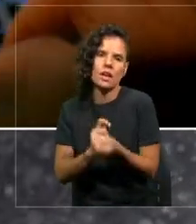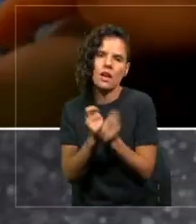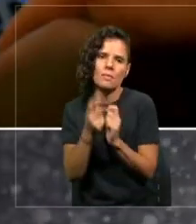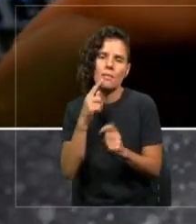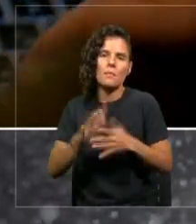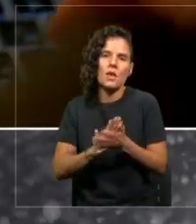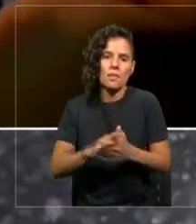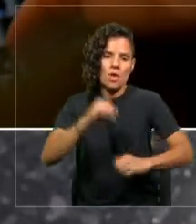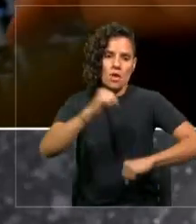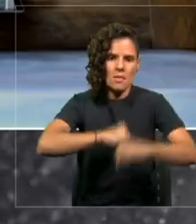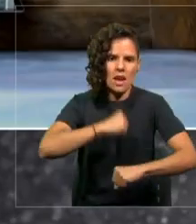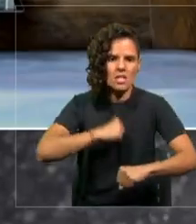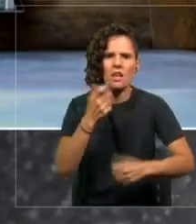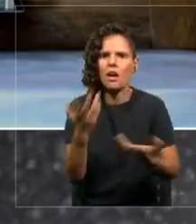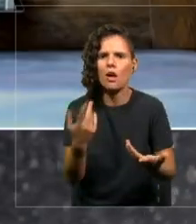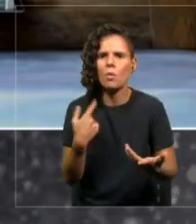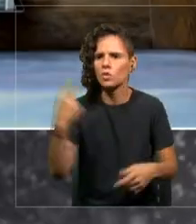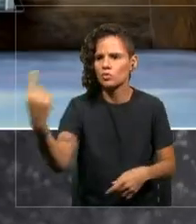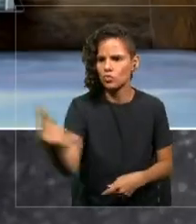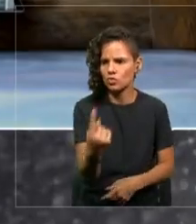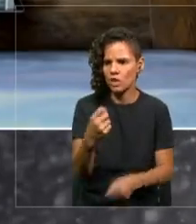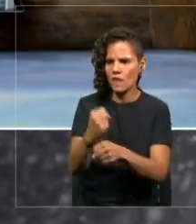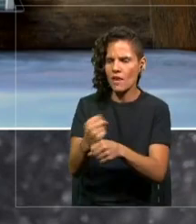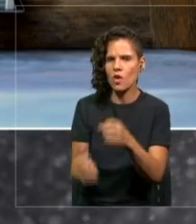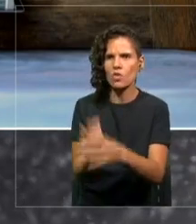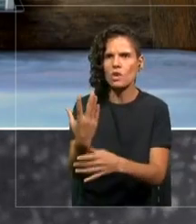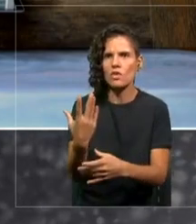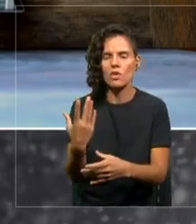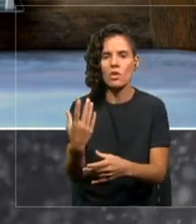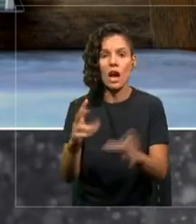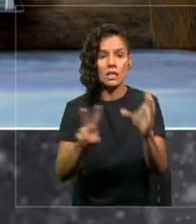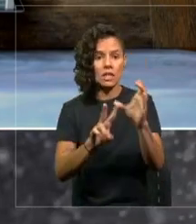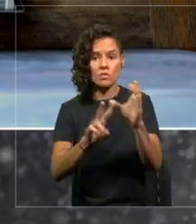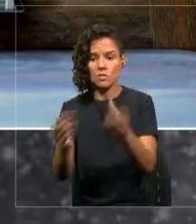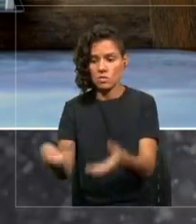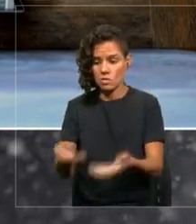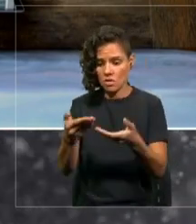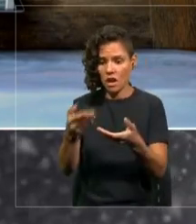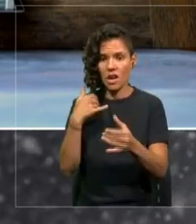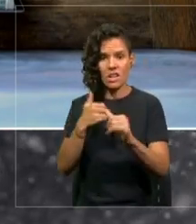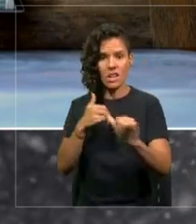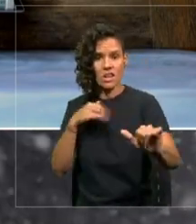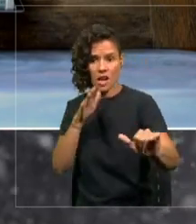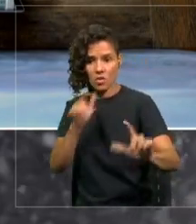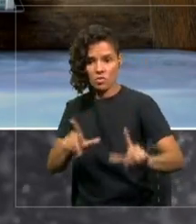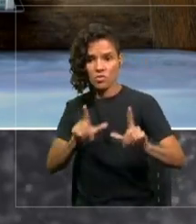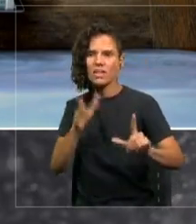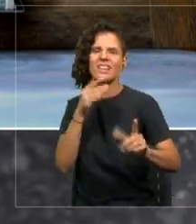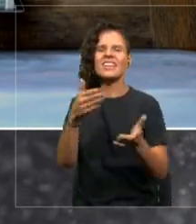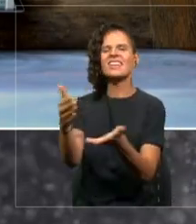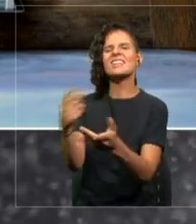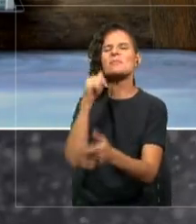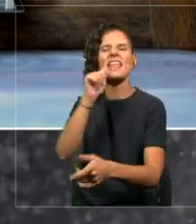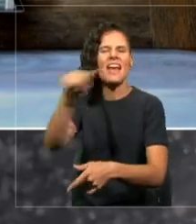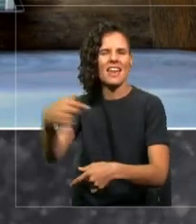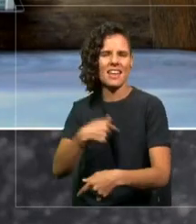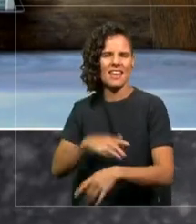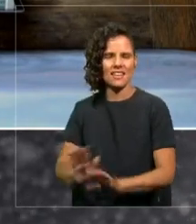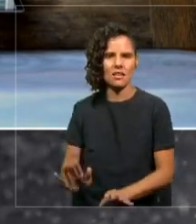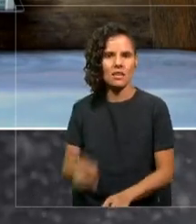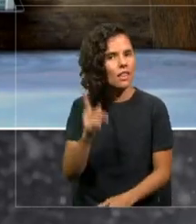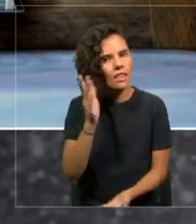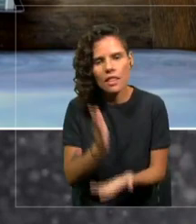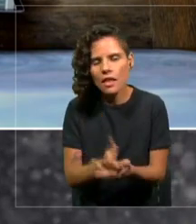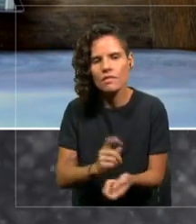cambiar cómo contratamos a la gente. Voy con mi currículum. Ah, no es ingeniero graduado. No, no, no. Regrese mañana. Eso tiene que